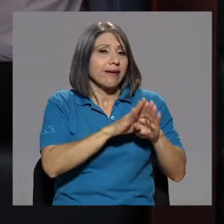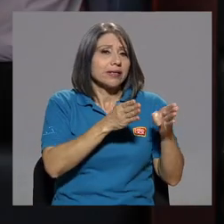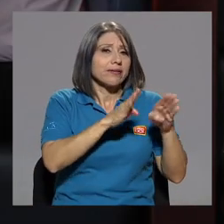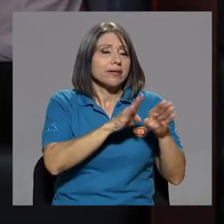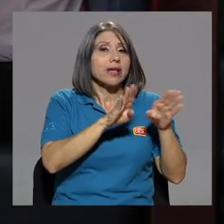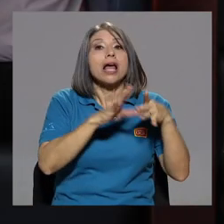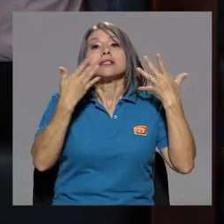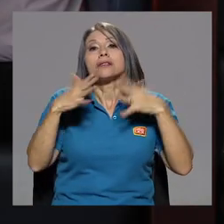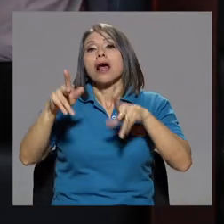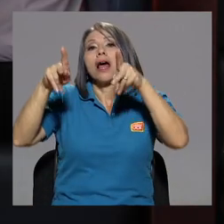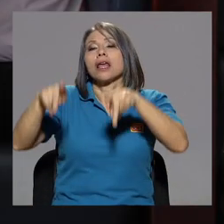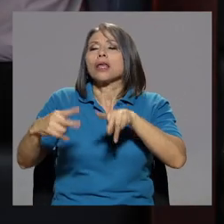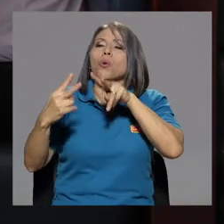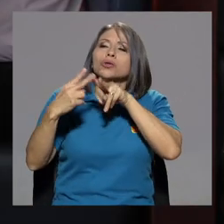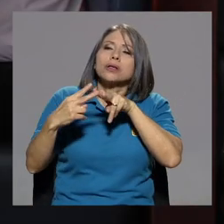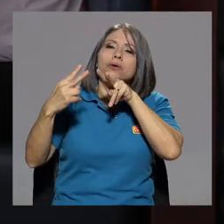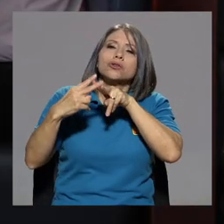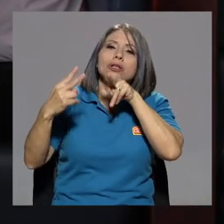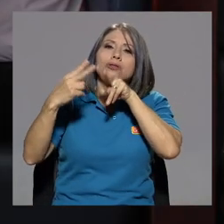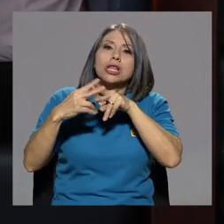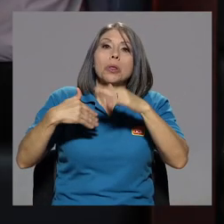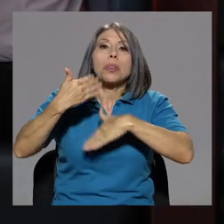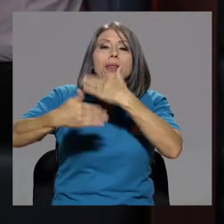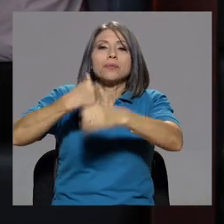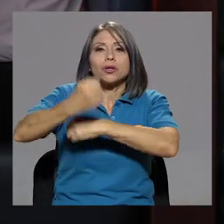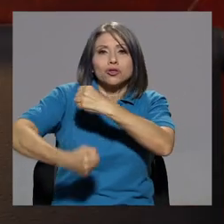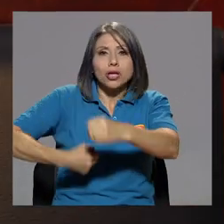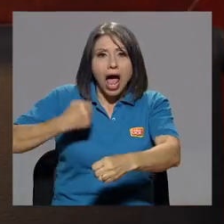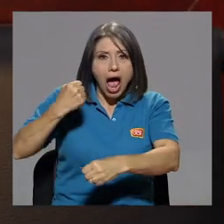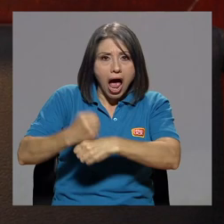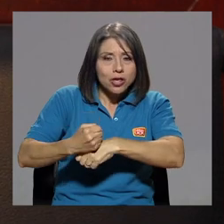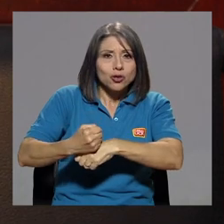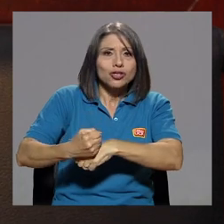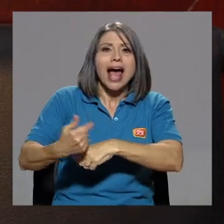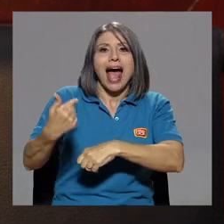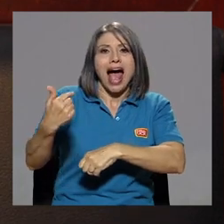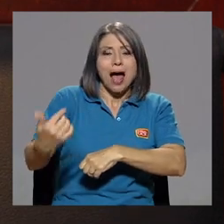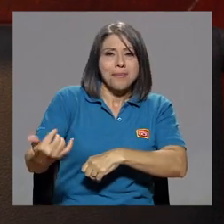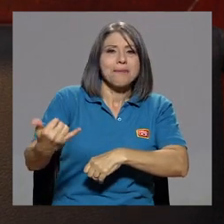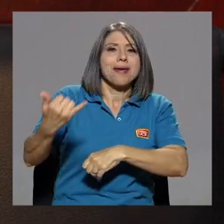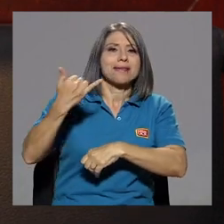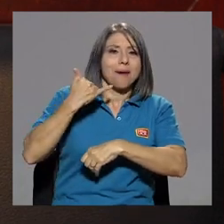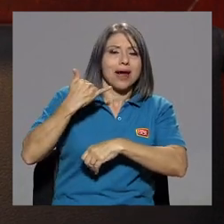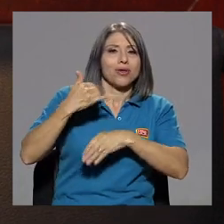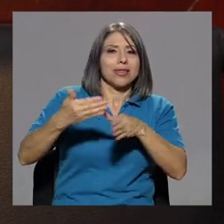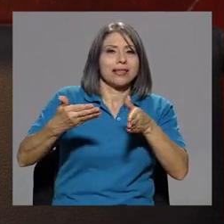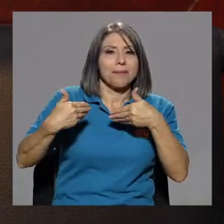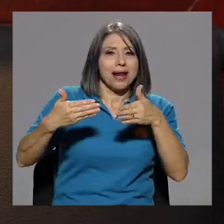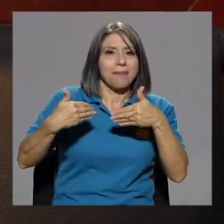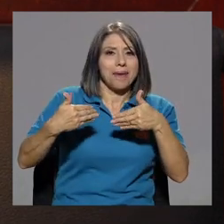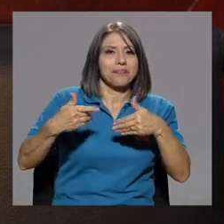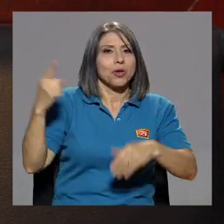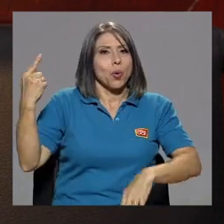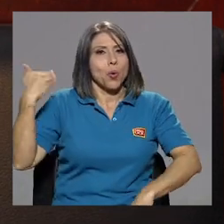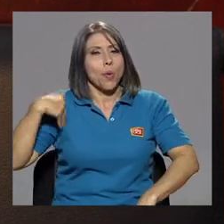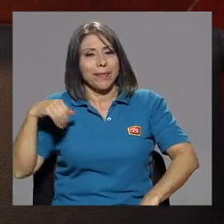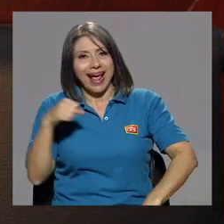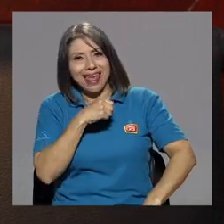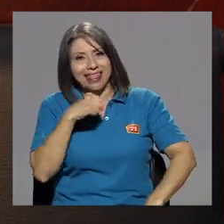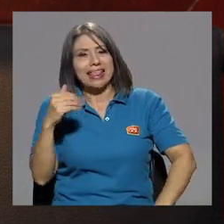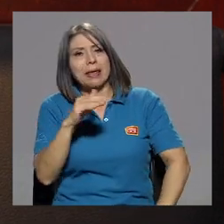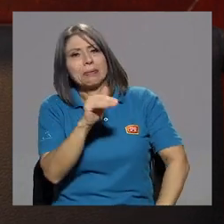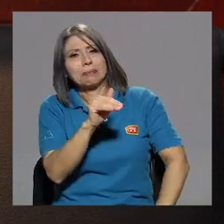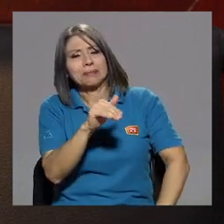Pasan los años y me llaman de Panamá. Me dice Sandra, un cantante de allá, dice Sandra,